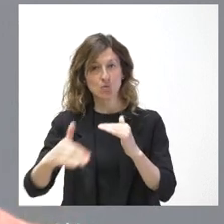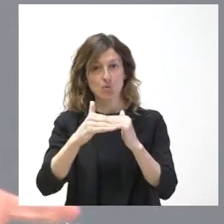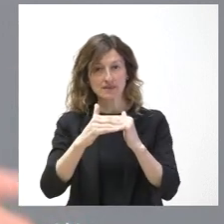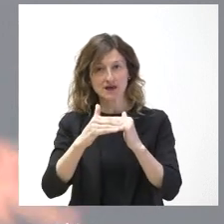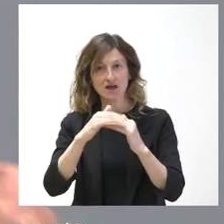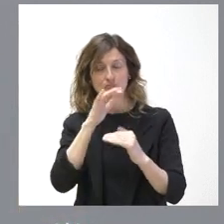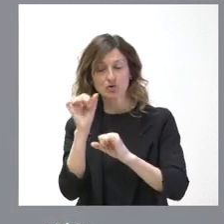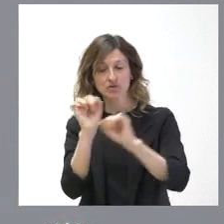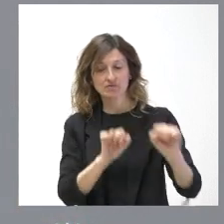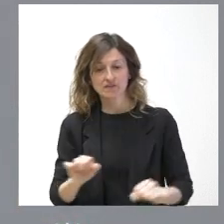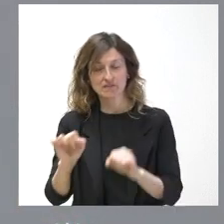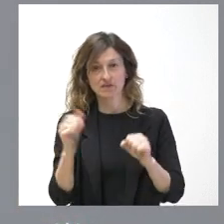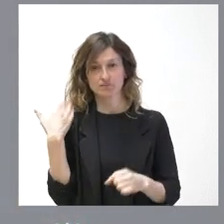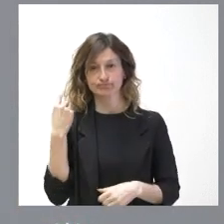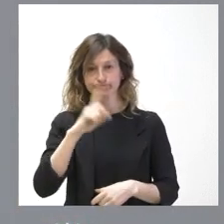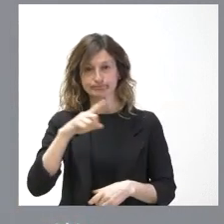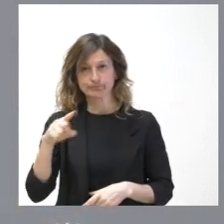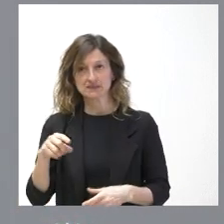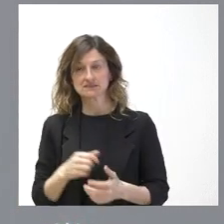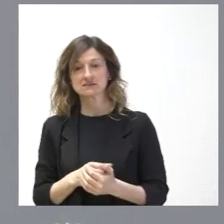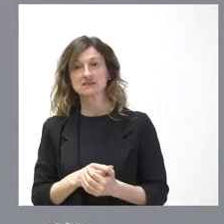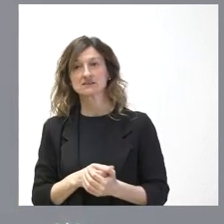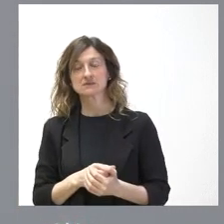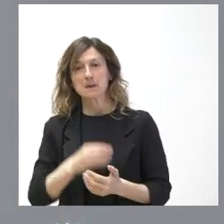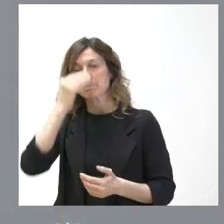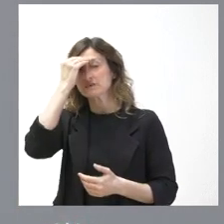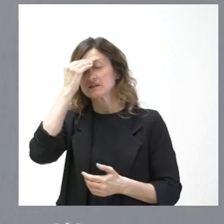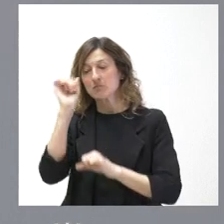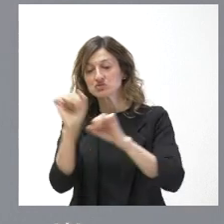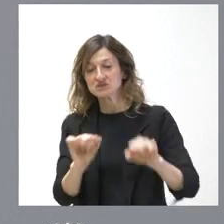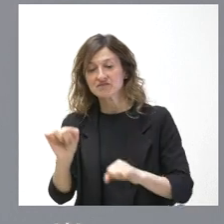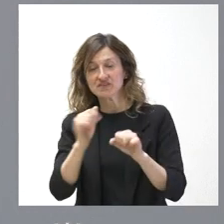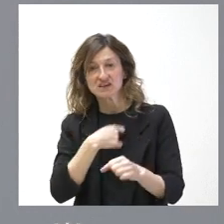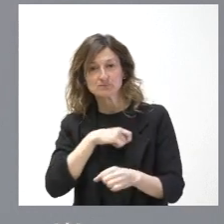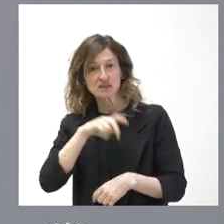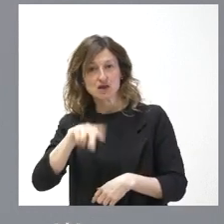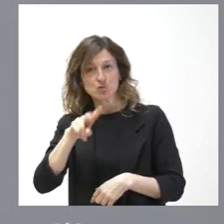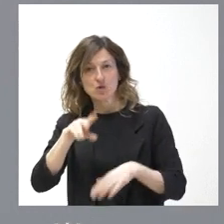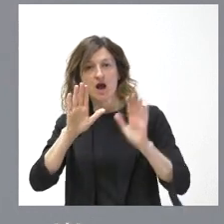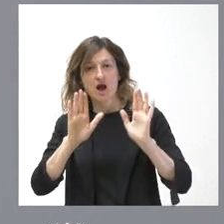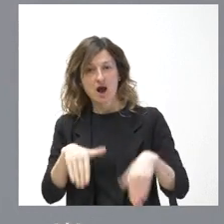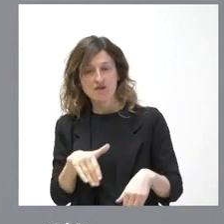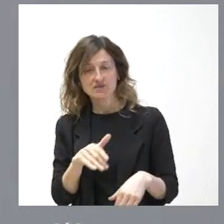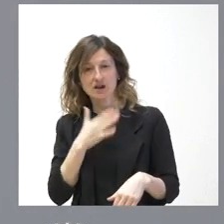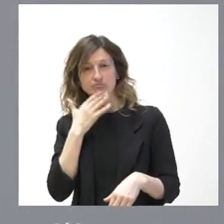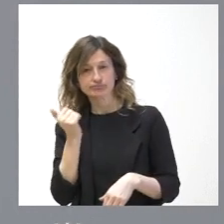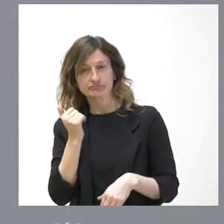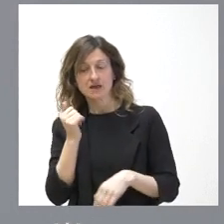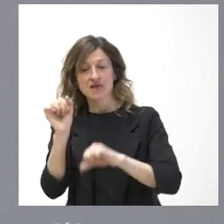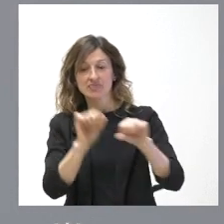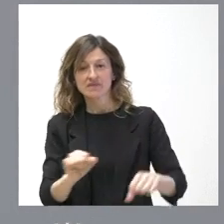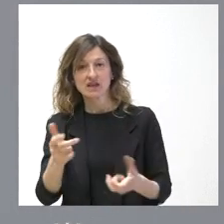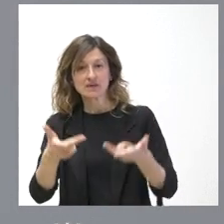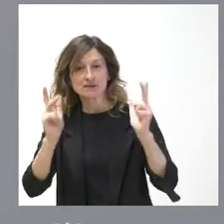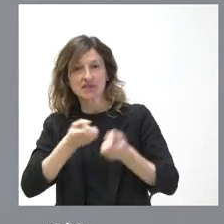defenderla en los últimos meses, por desgracia, que creíamos que nunca iba a ocurrir en España, sino ahora todavía es más necesario defender la libertad de